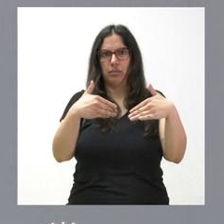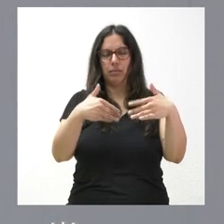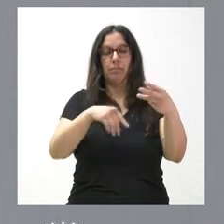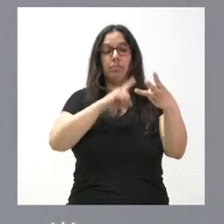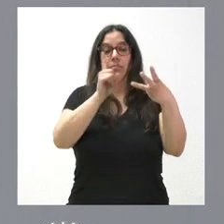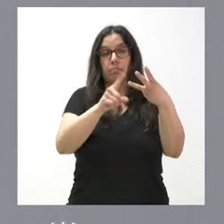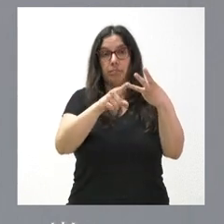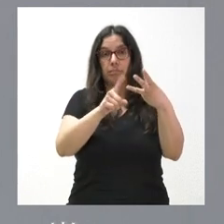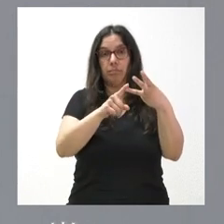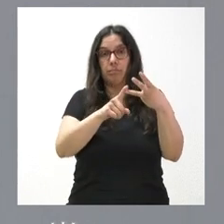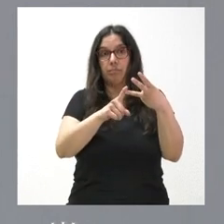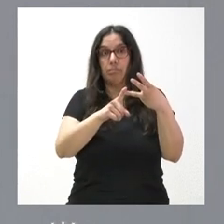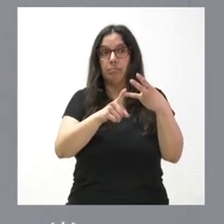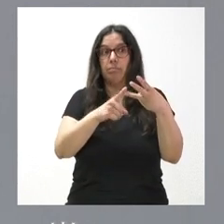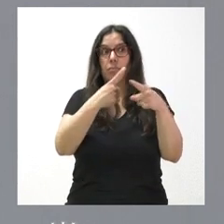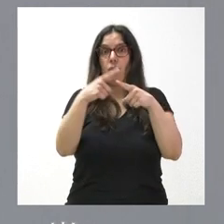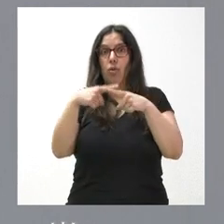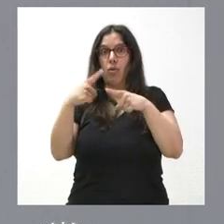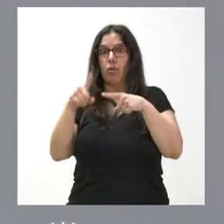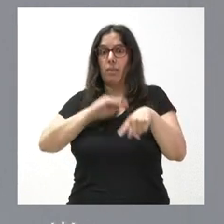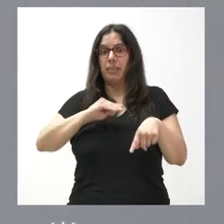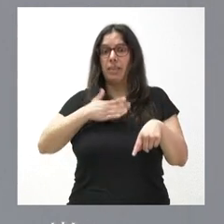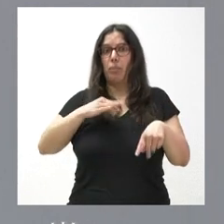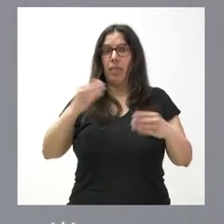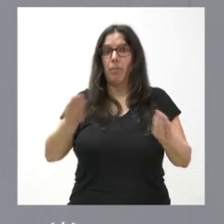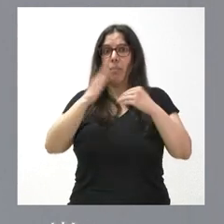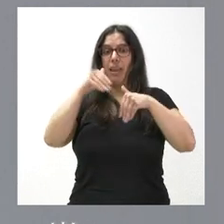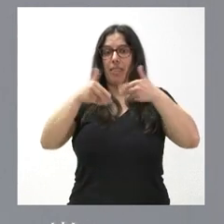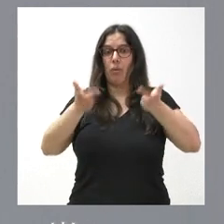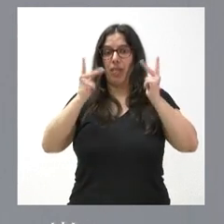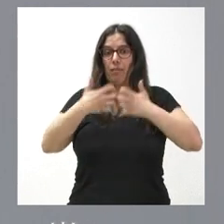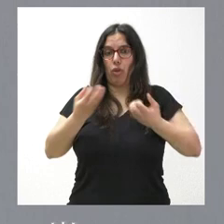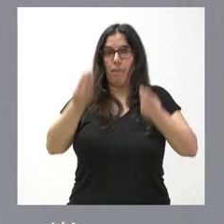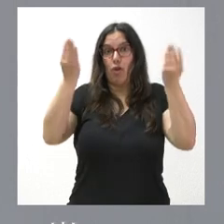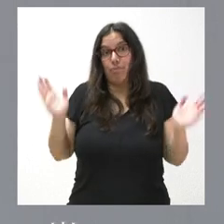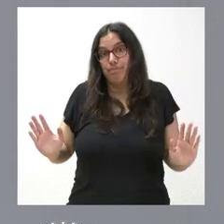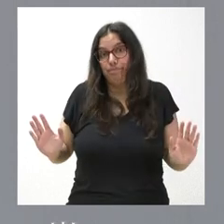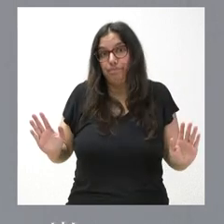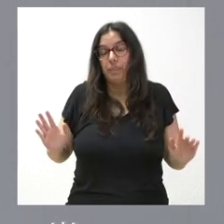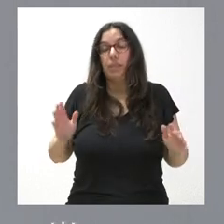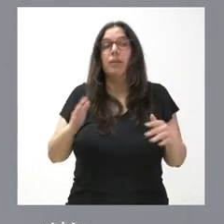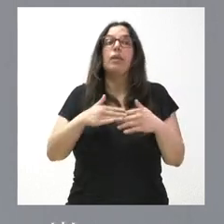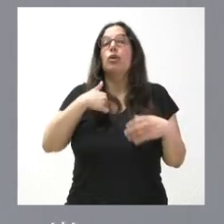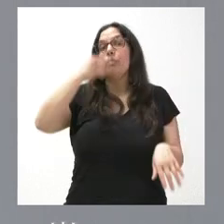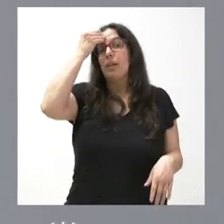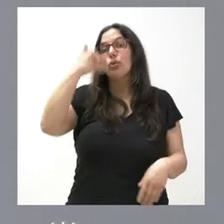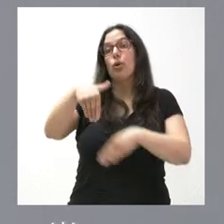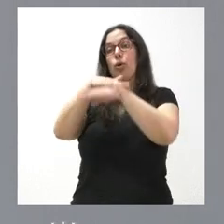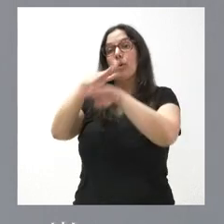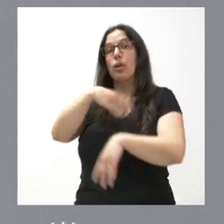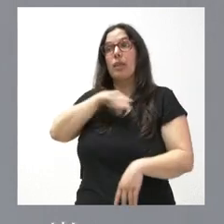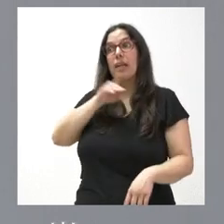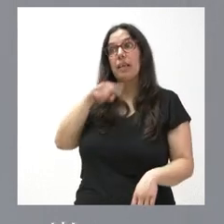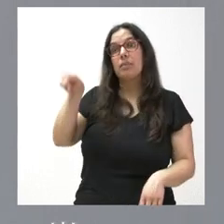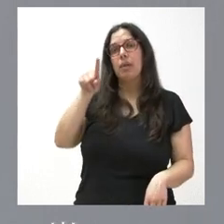hay muchas cosas que podríamos mejorar para que la democracia funcione mejor. Y creo que el Gobierno de España está